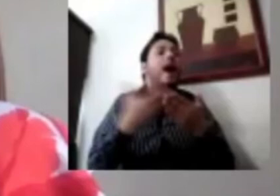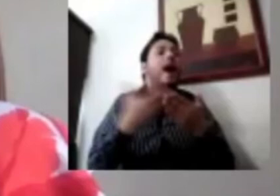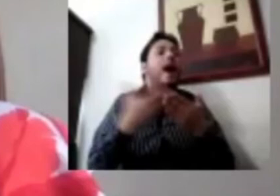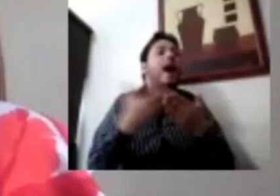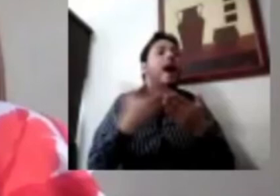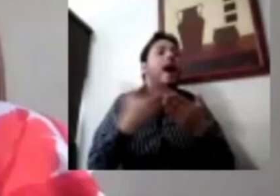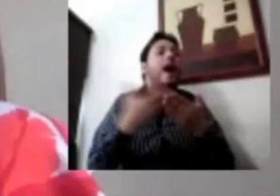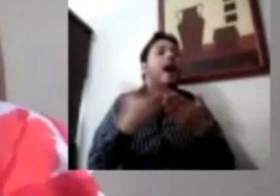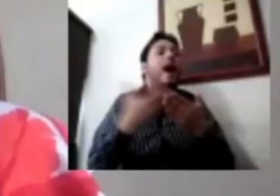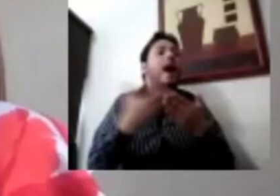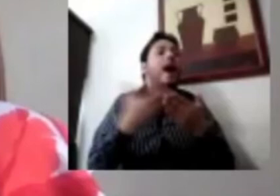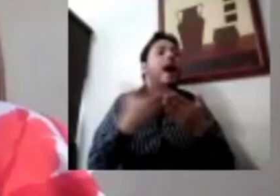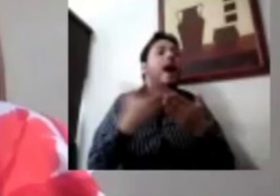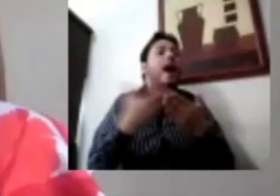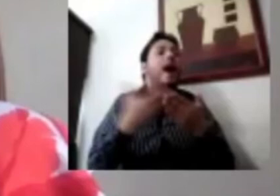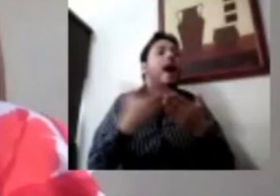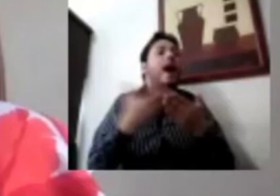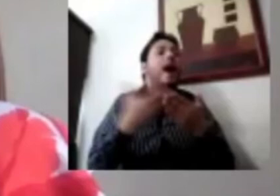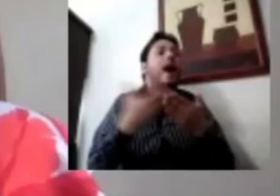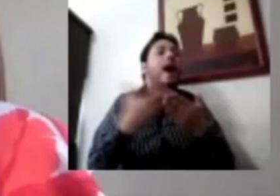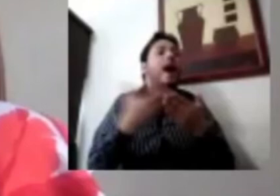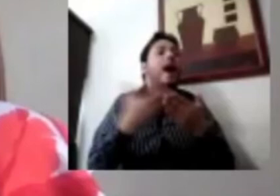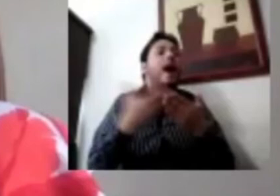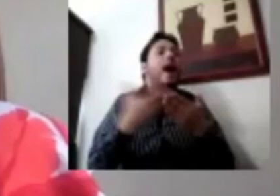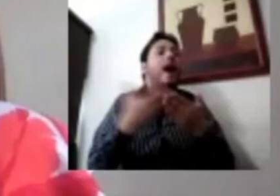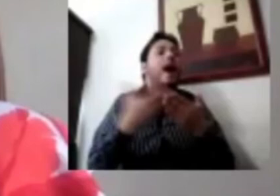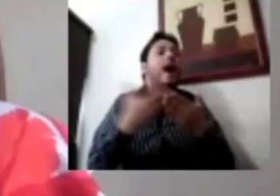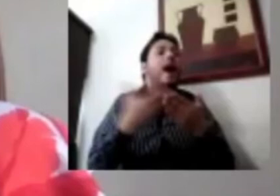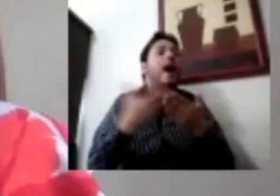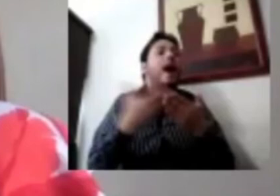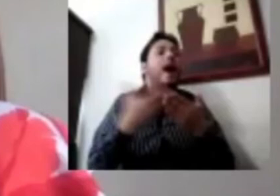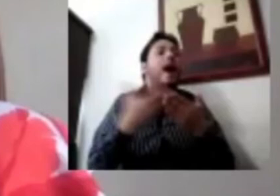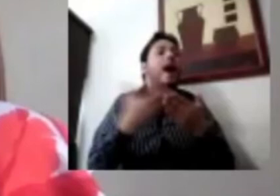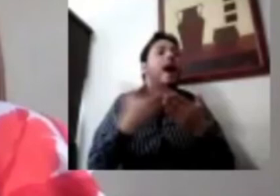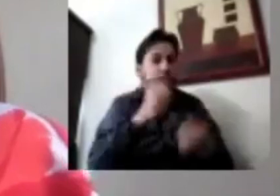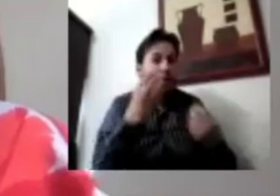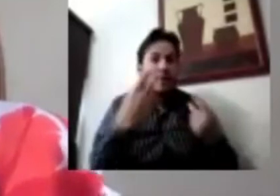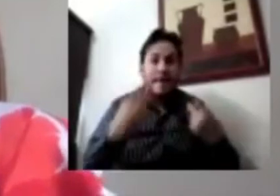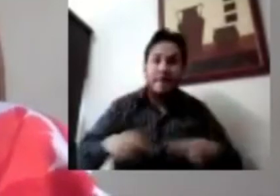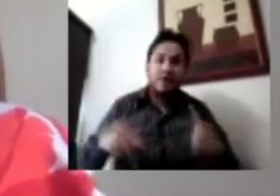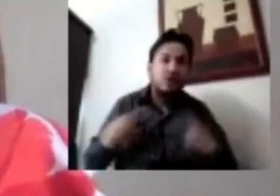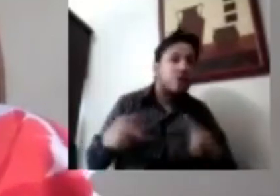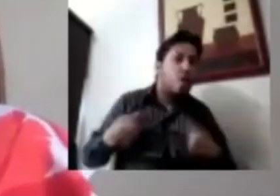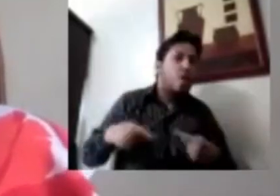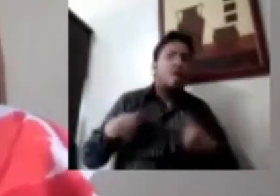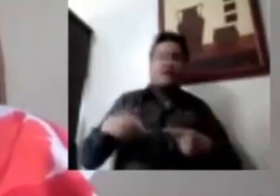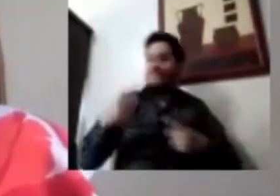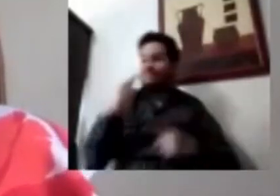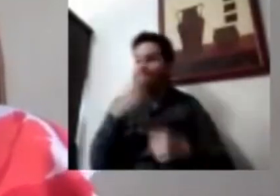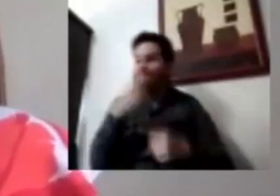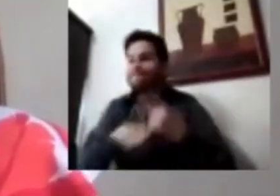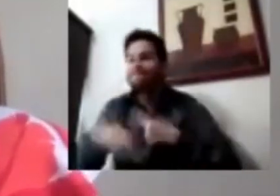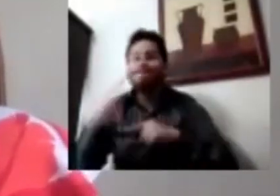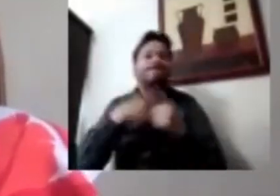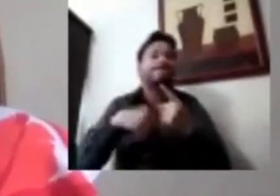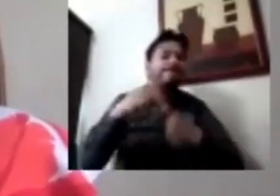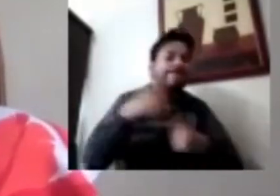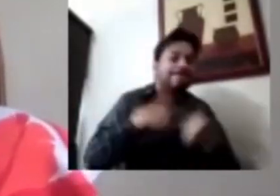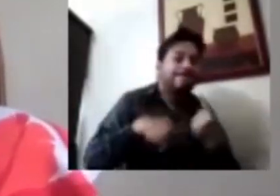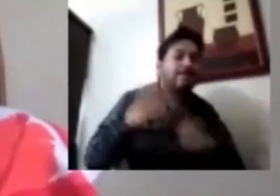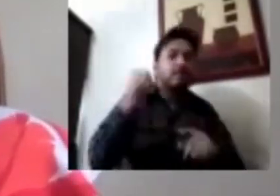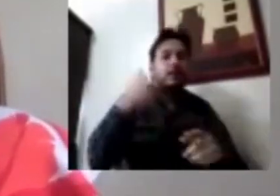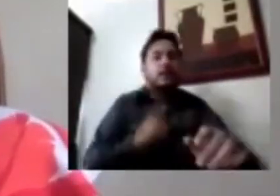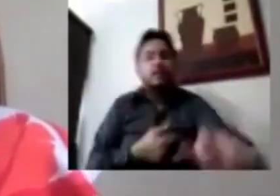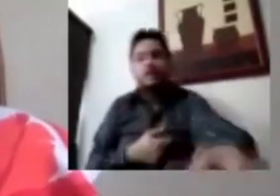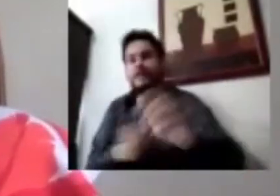Siempre en una crisis hay perdedores. Aquí, aparentemente, mucha gente está perdiendo y está distribuida a lo largo de toda la distribución.